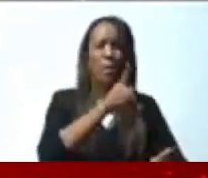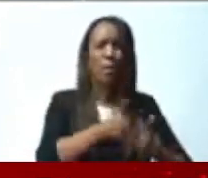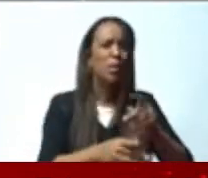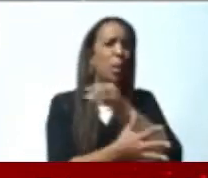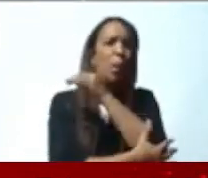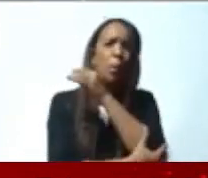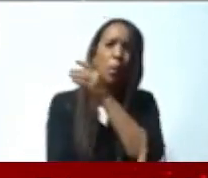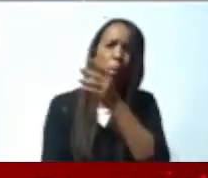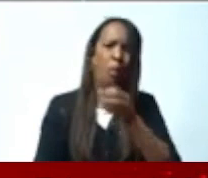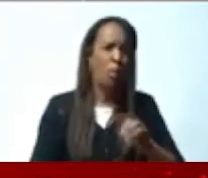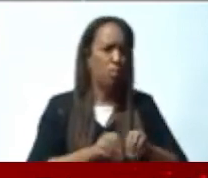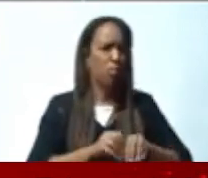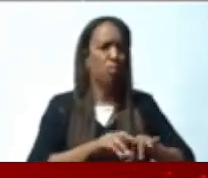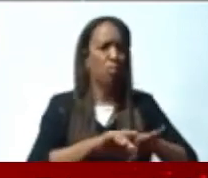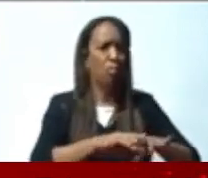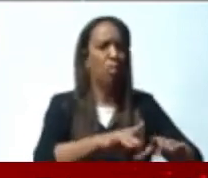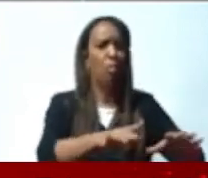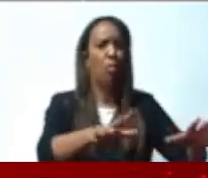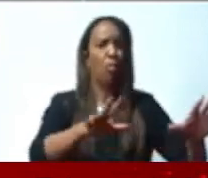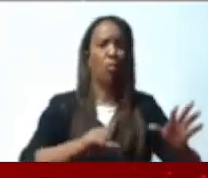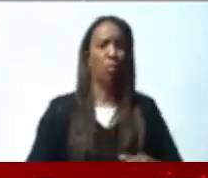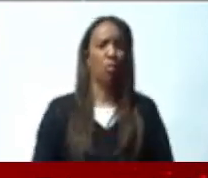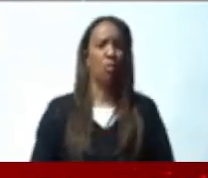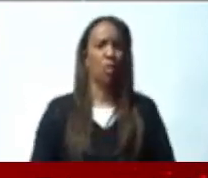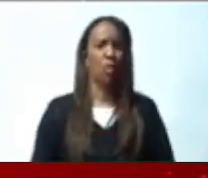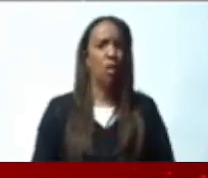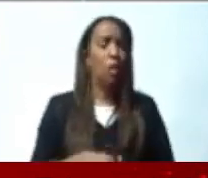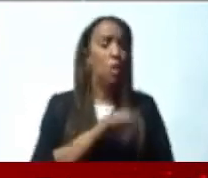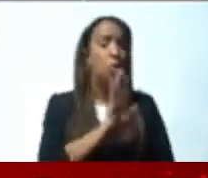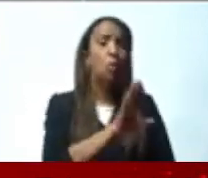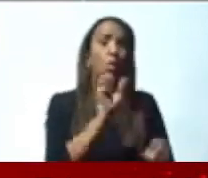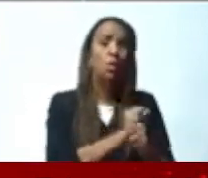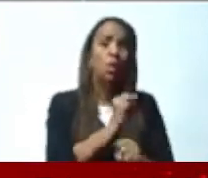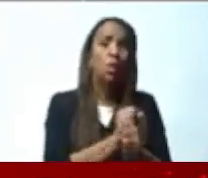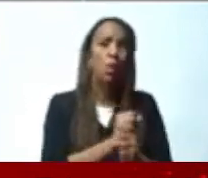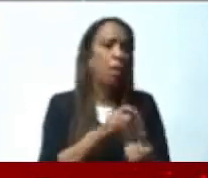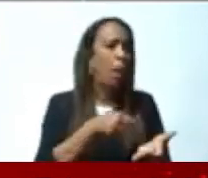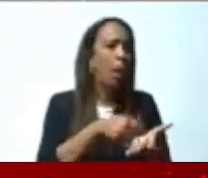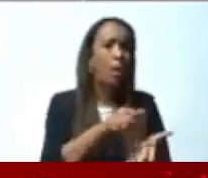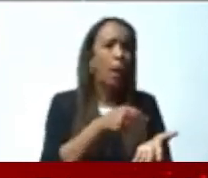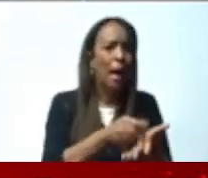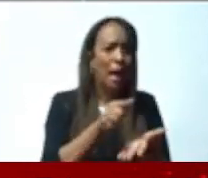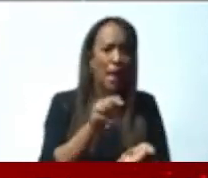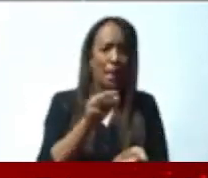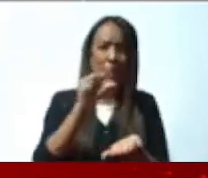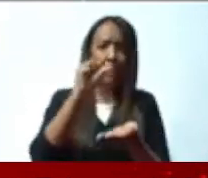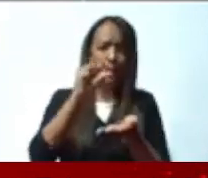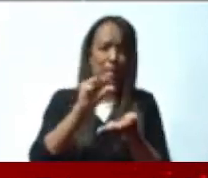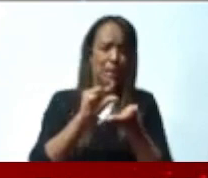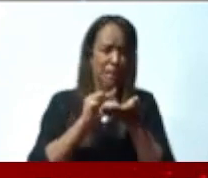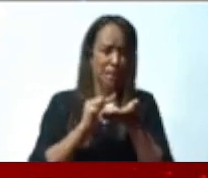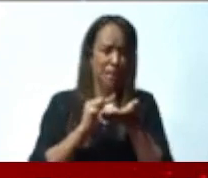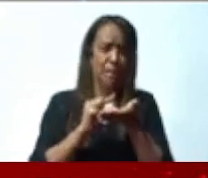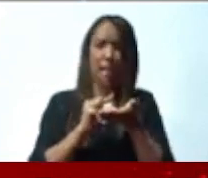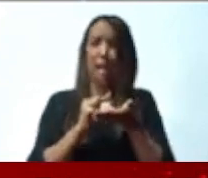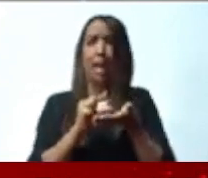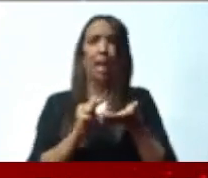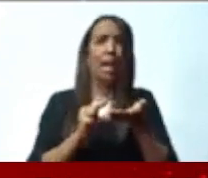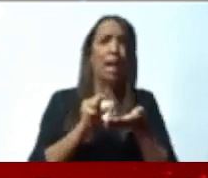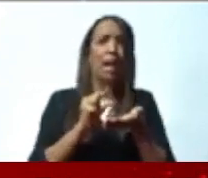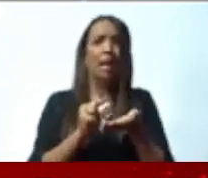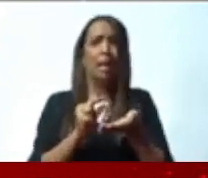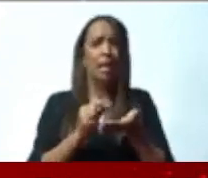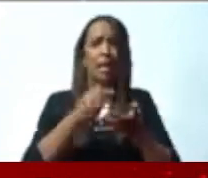país, y no tengan un salario digno para poder cubrir sus necesidades? ¿Eso es lo que este Congreso debería de